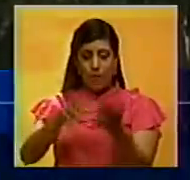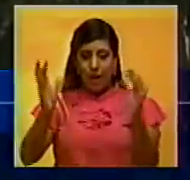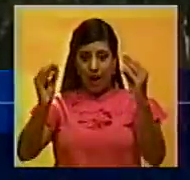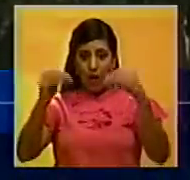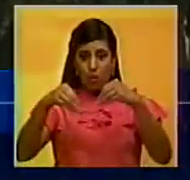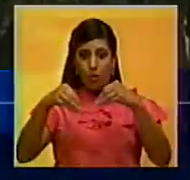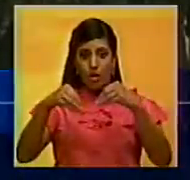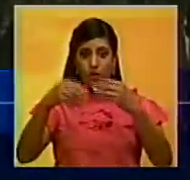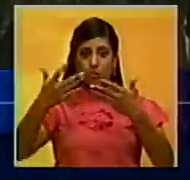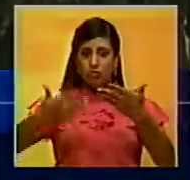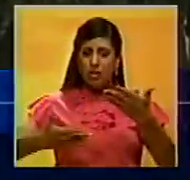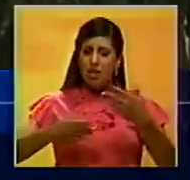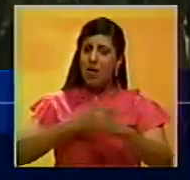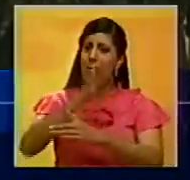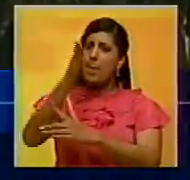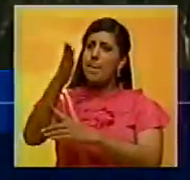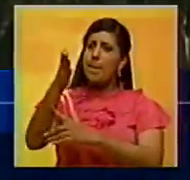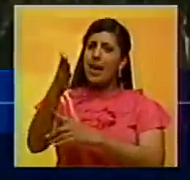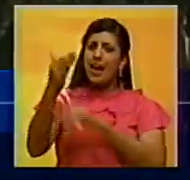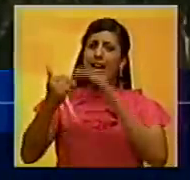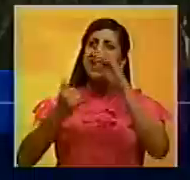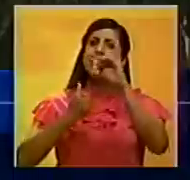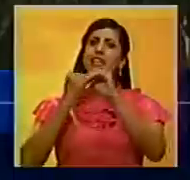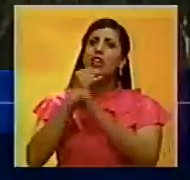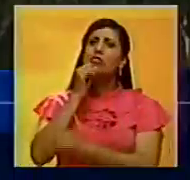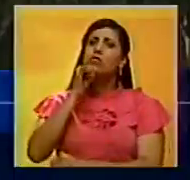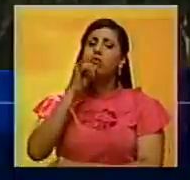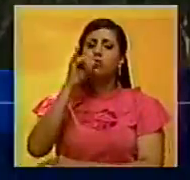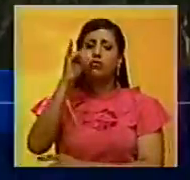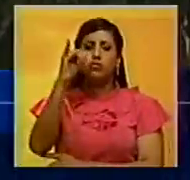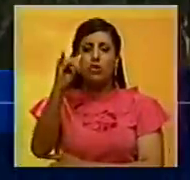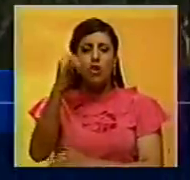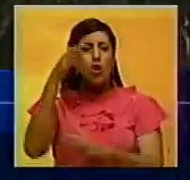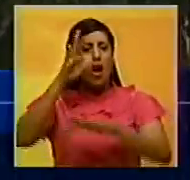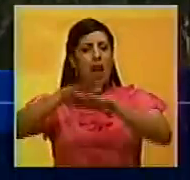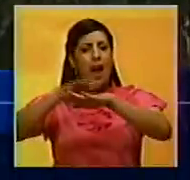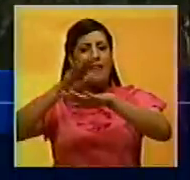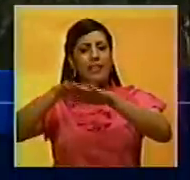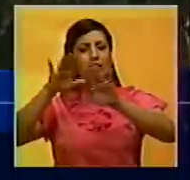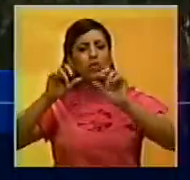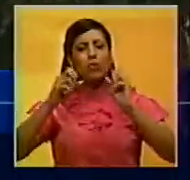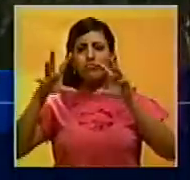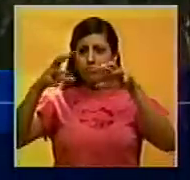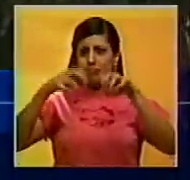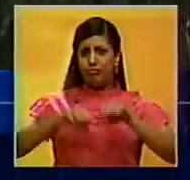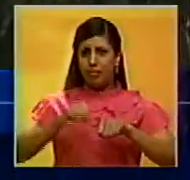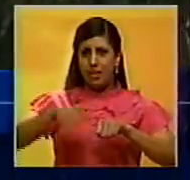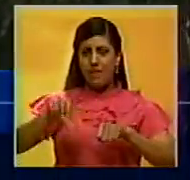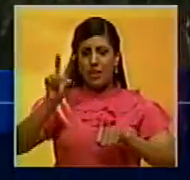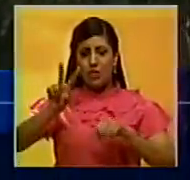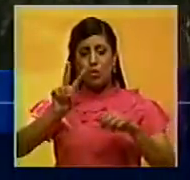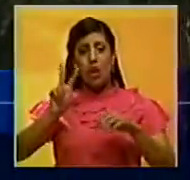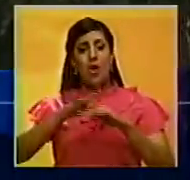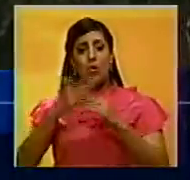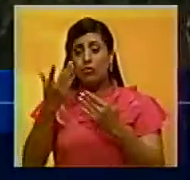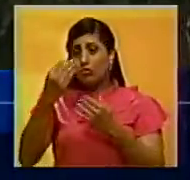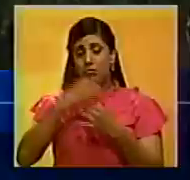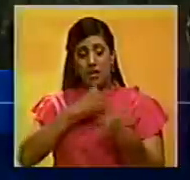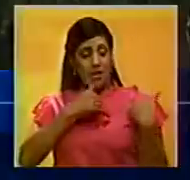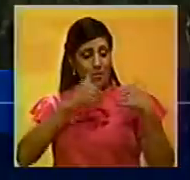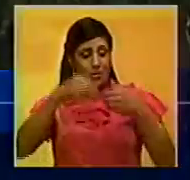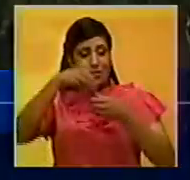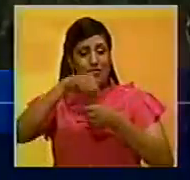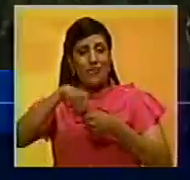acudan a instancias internacionales solicitando su intervención en asuntos que sólo